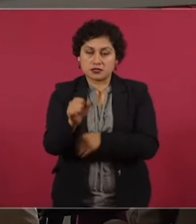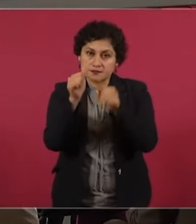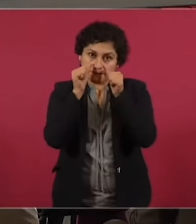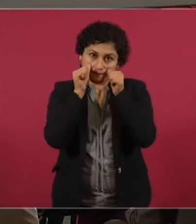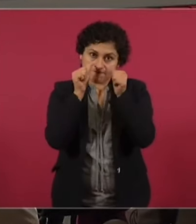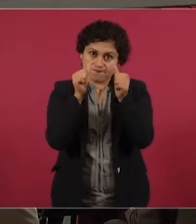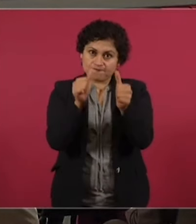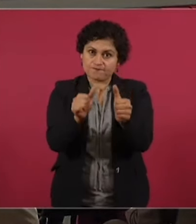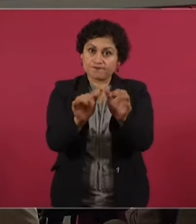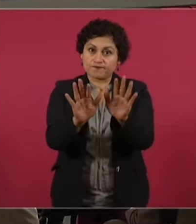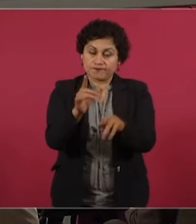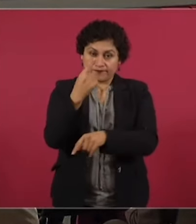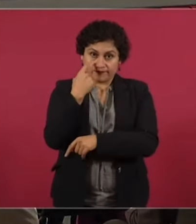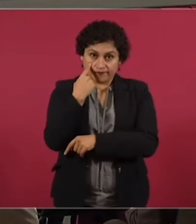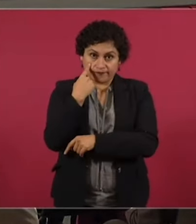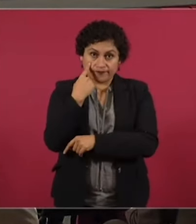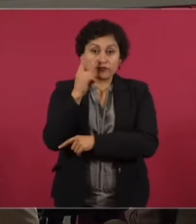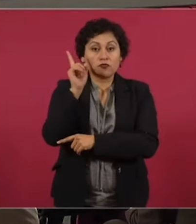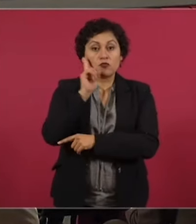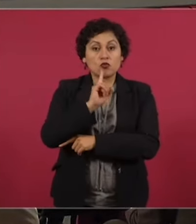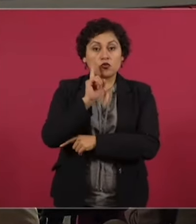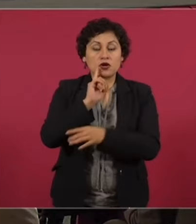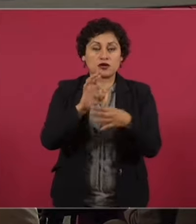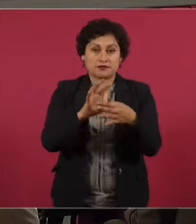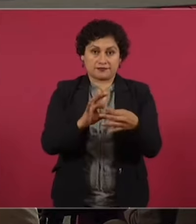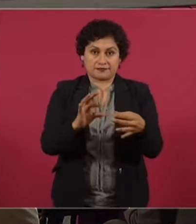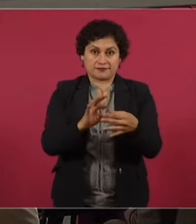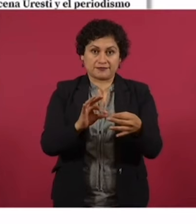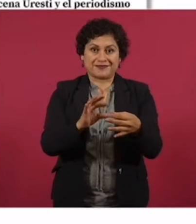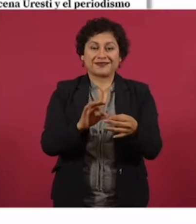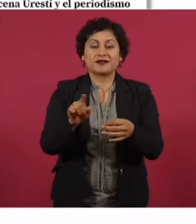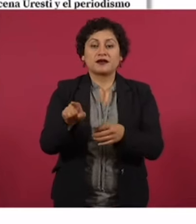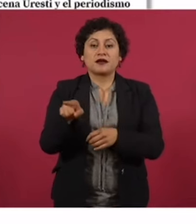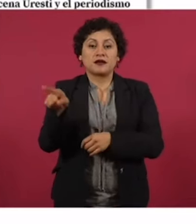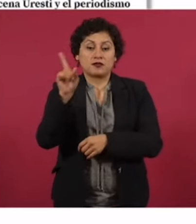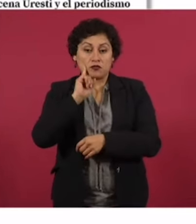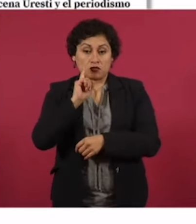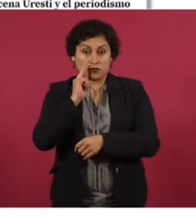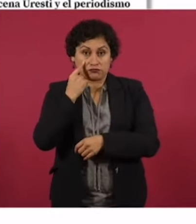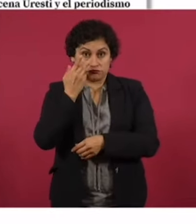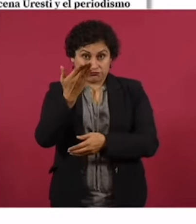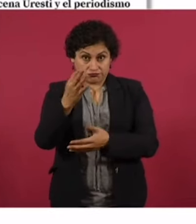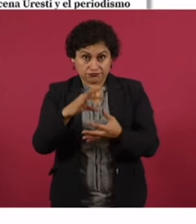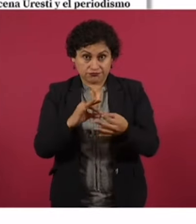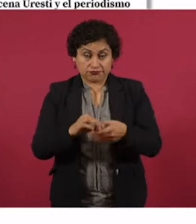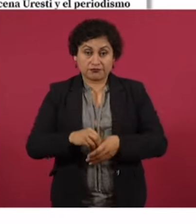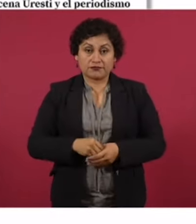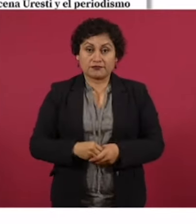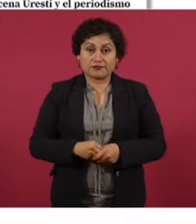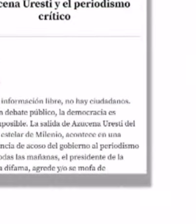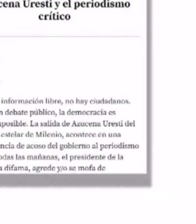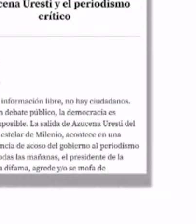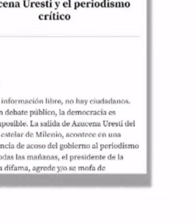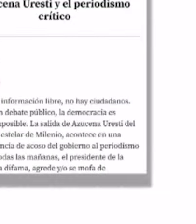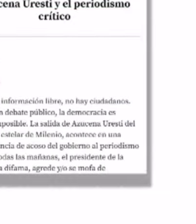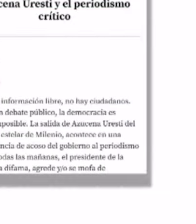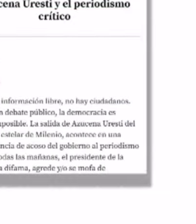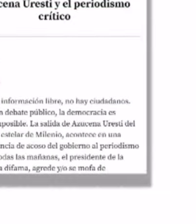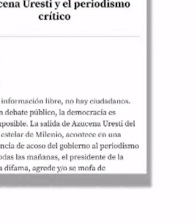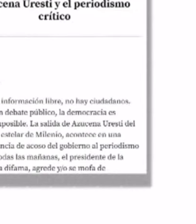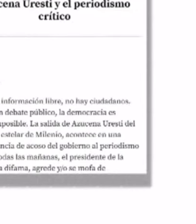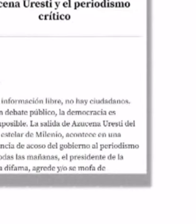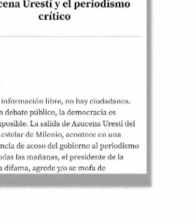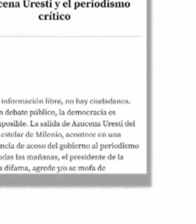La periodista Susana Oresti deja Milenio y abre las incógnitas sobre las razones de su salida. Demasiada especulación